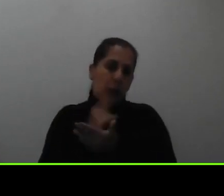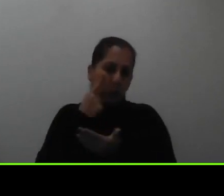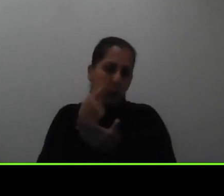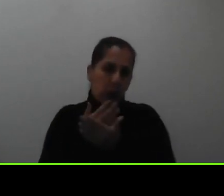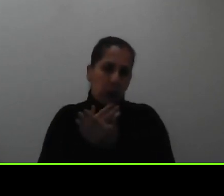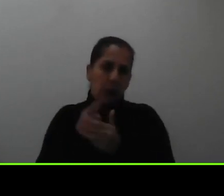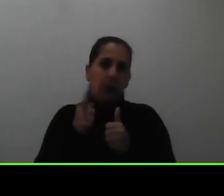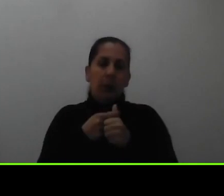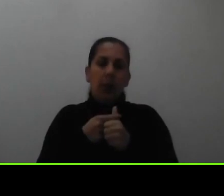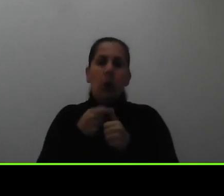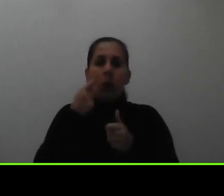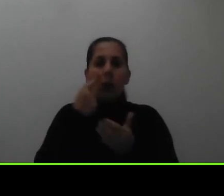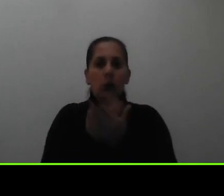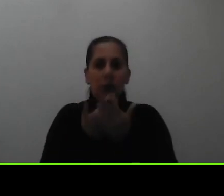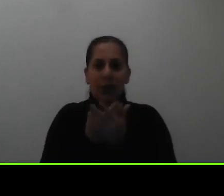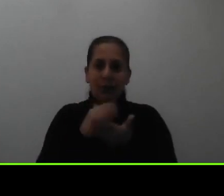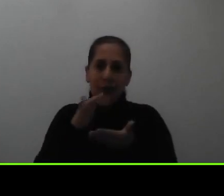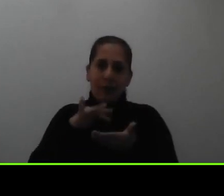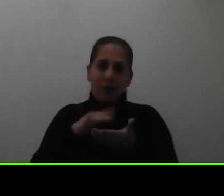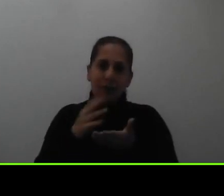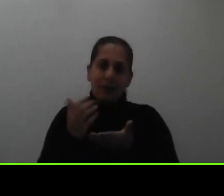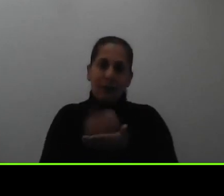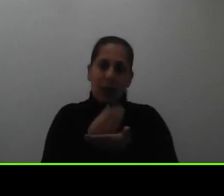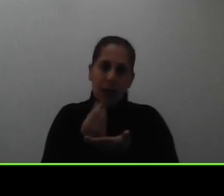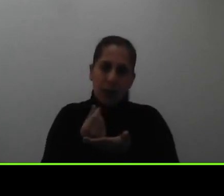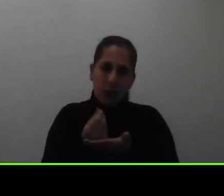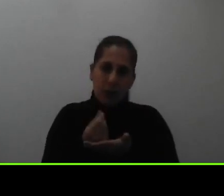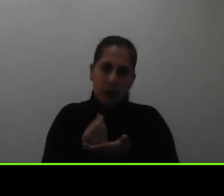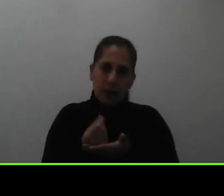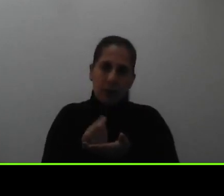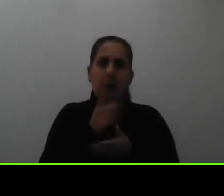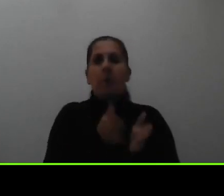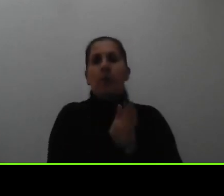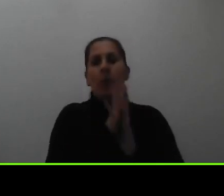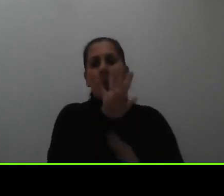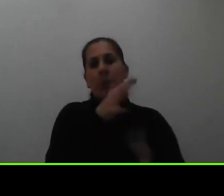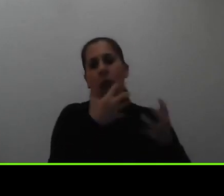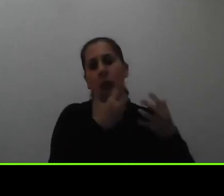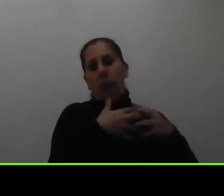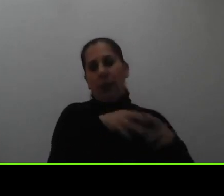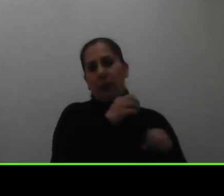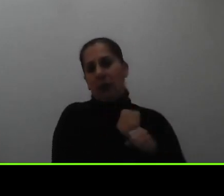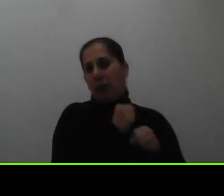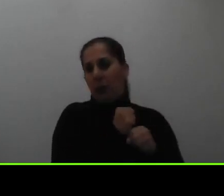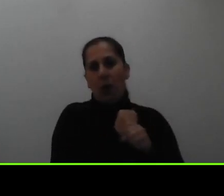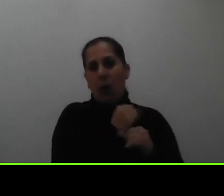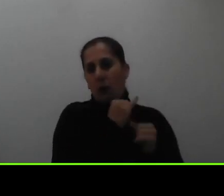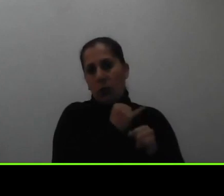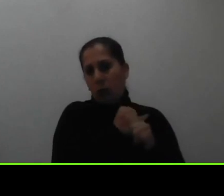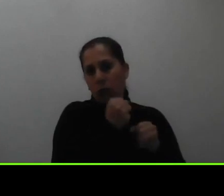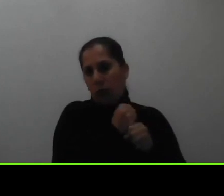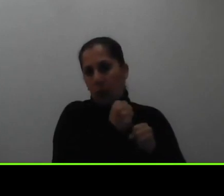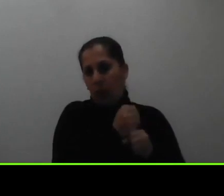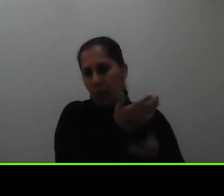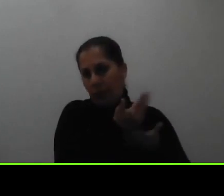constancia de salario como les decía hace un rato la piden en la empresa en la que trabajan o en la institución y además solicitan